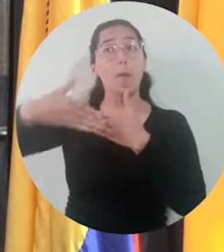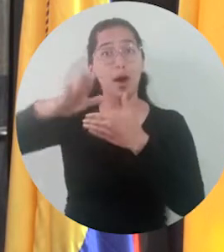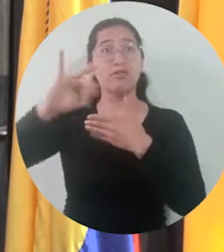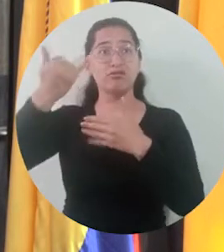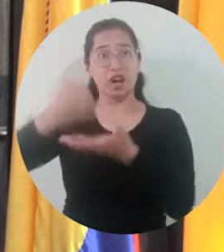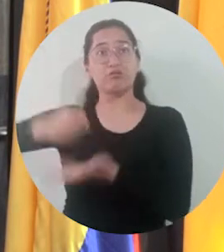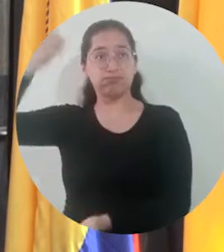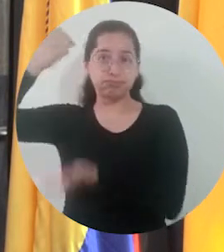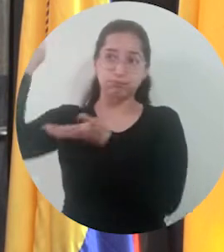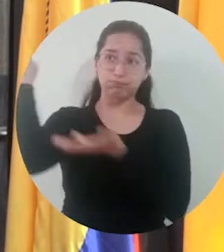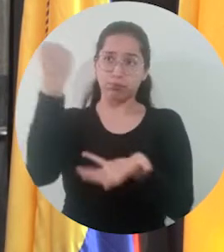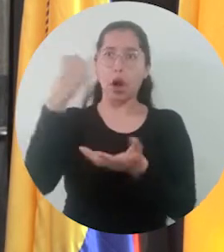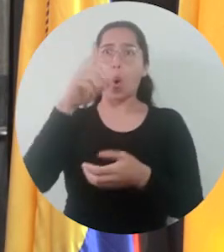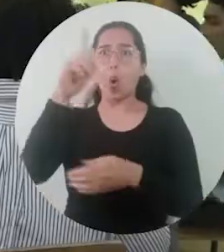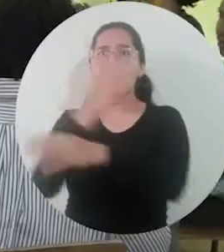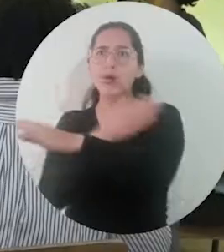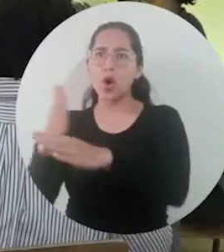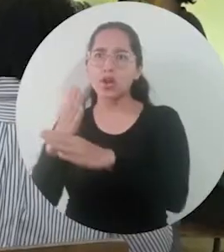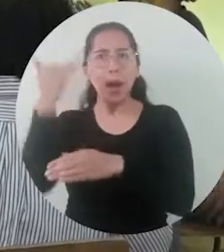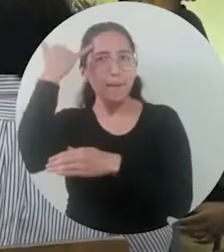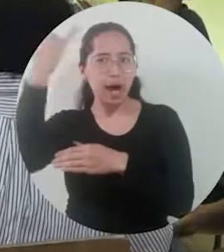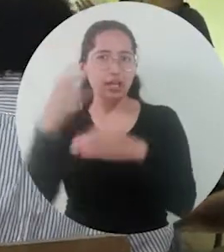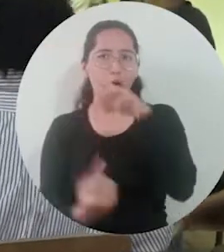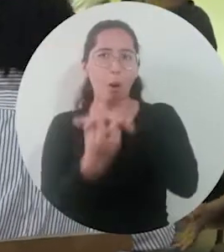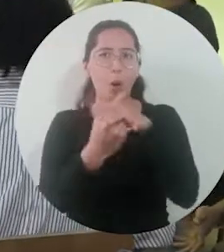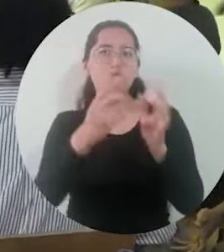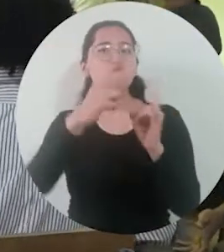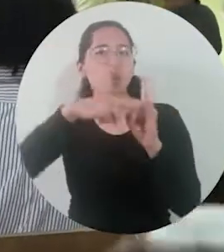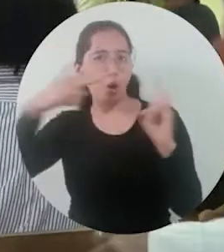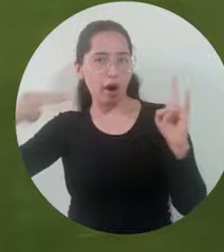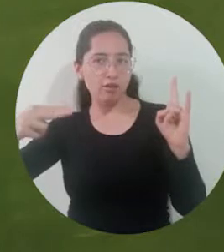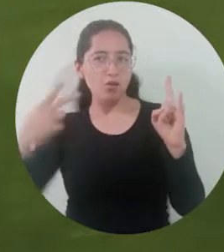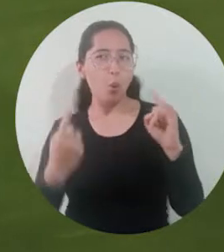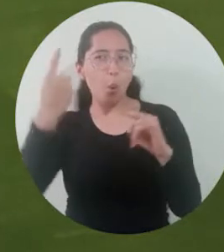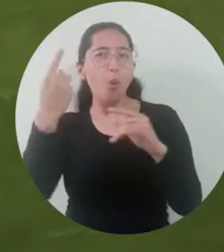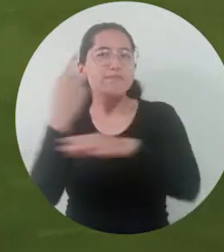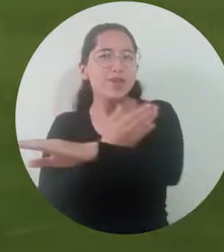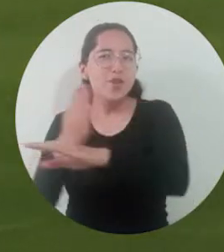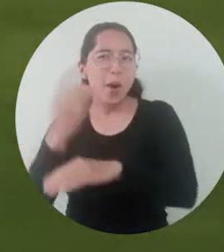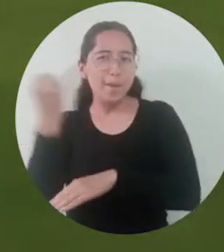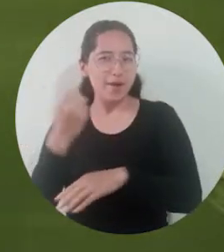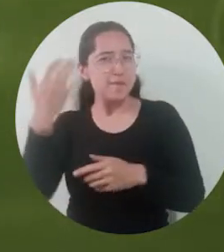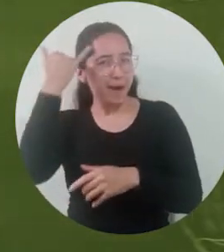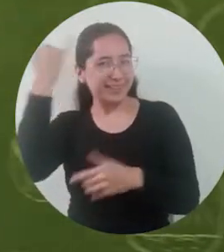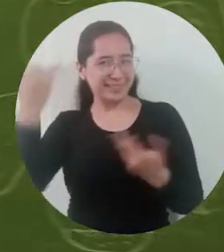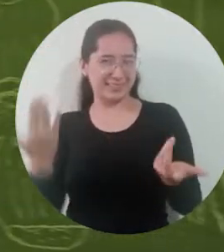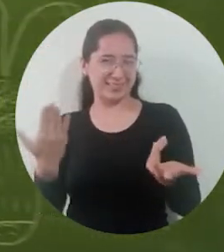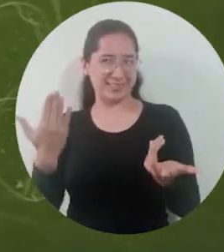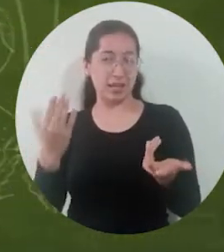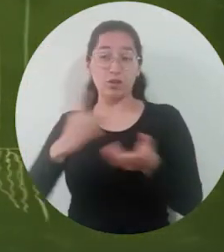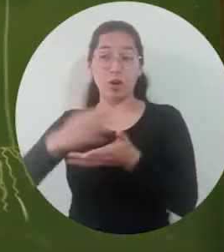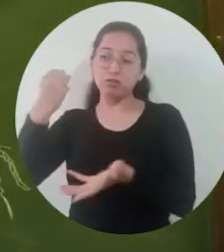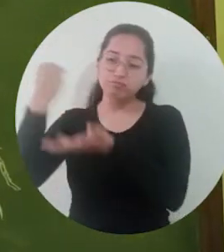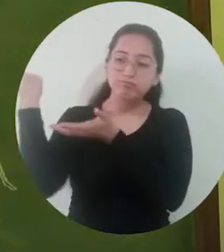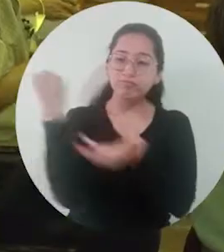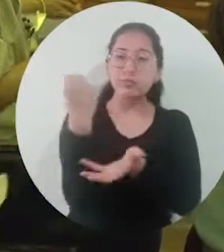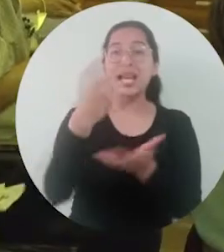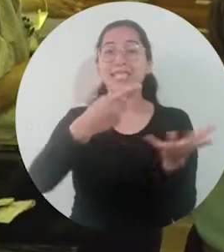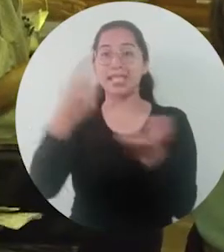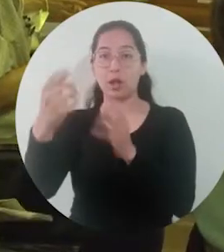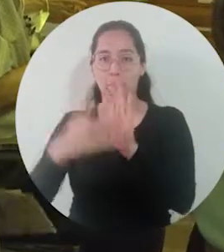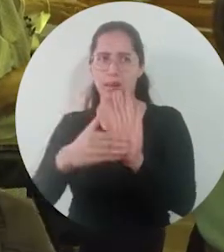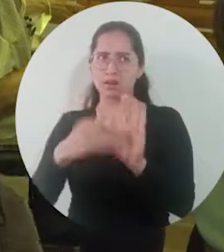lograran los recursos y a pesar de que la ordenanza hablara de un millón de pesos, ¿quién crea una universidad con un millón de pesos? Solo se